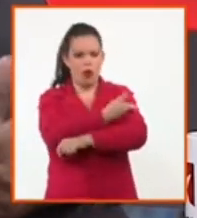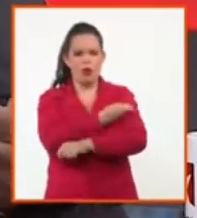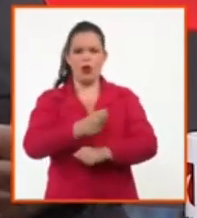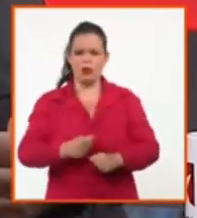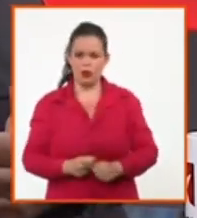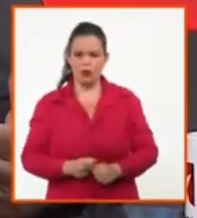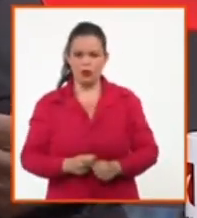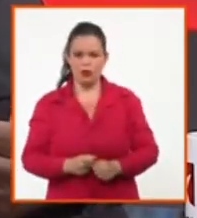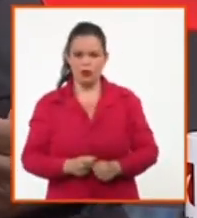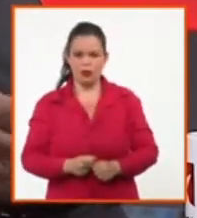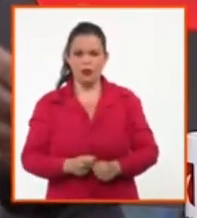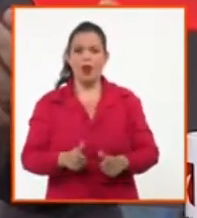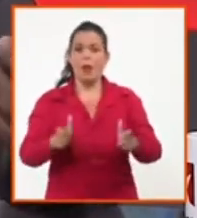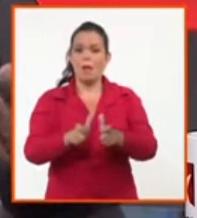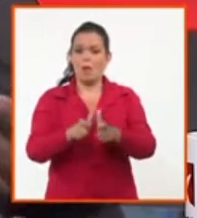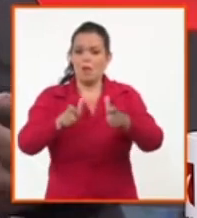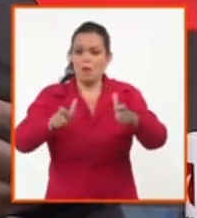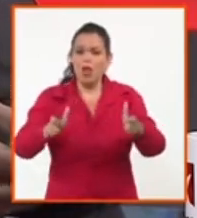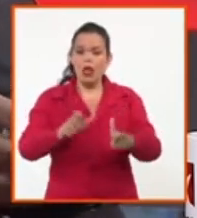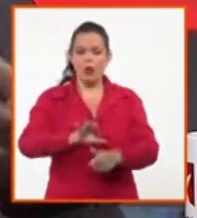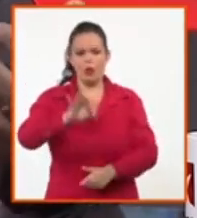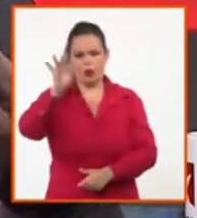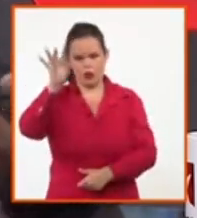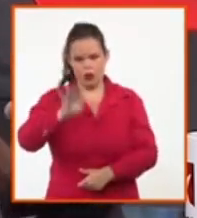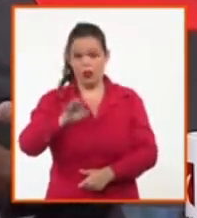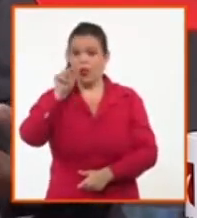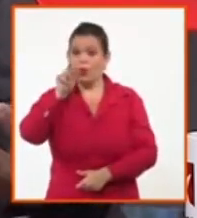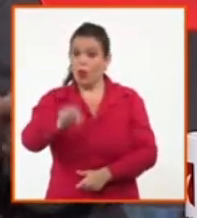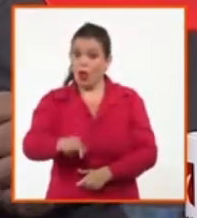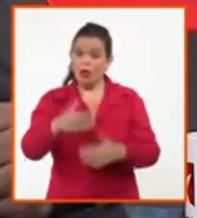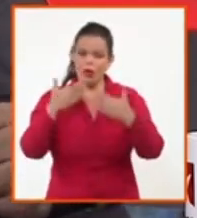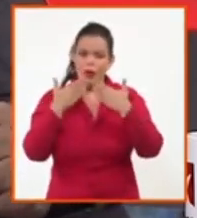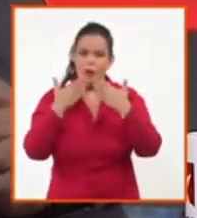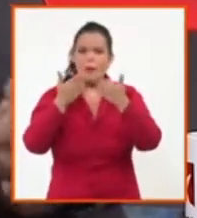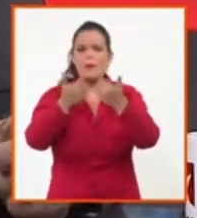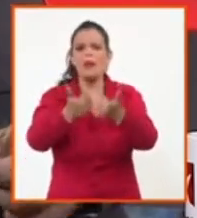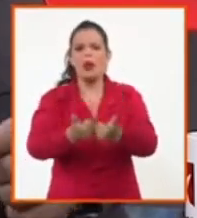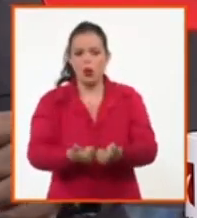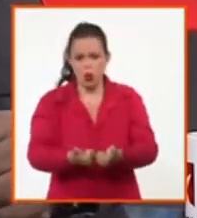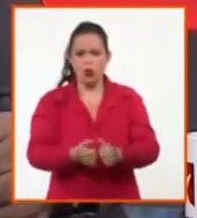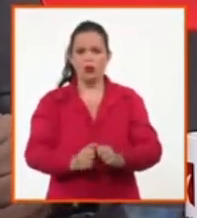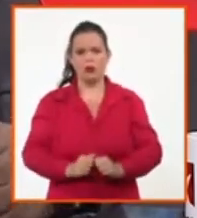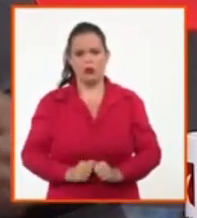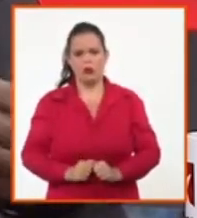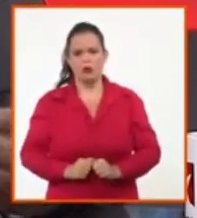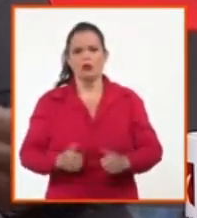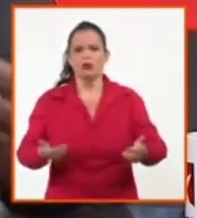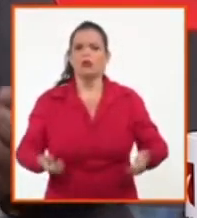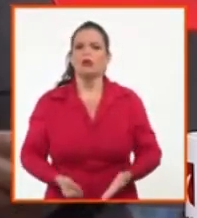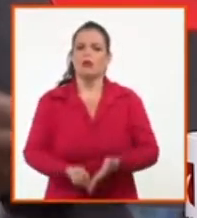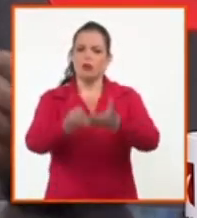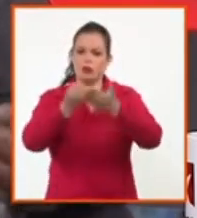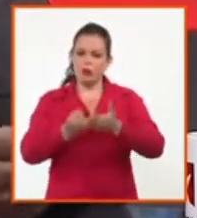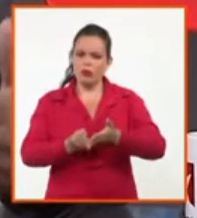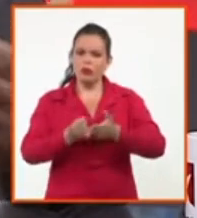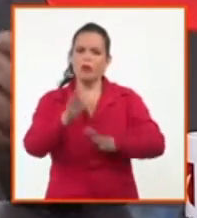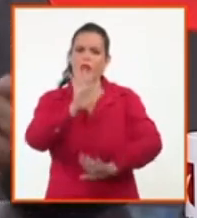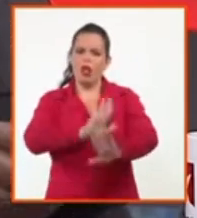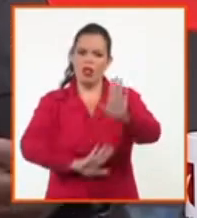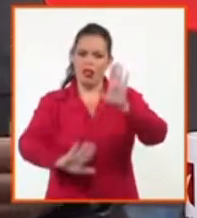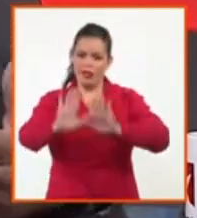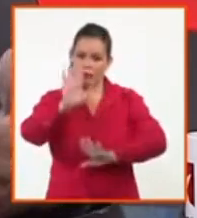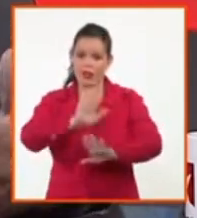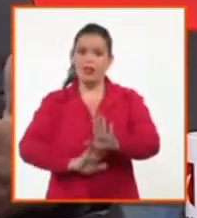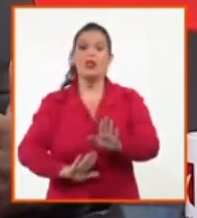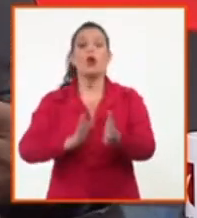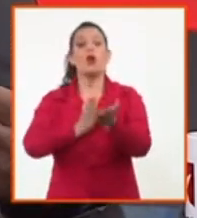al mayor porciento de nuestra población en su óptimo de inmunidad es la primera cosa, y lo segundo, van a tener las medidas